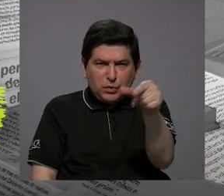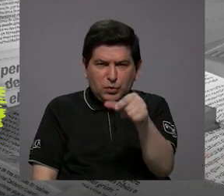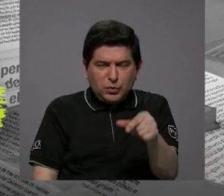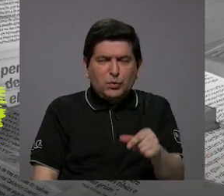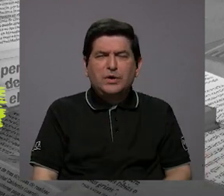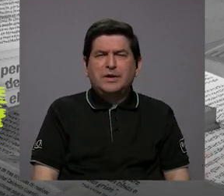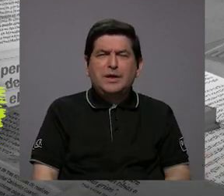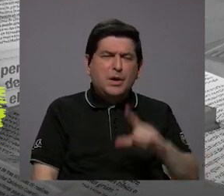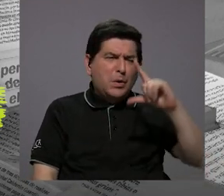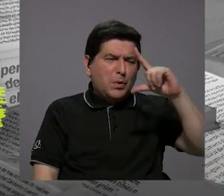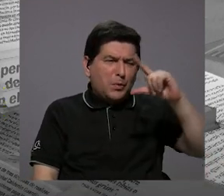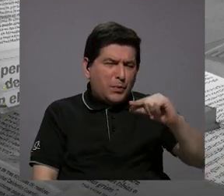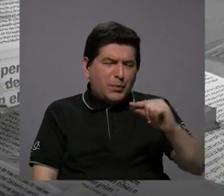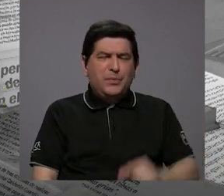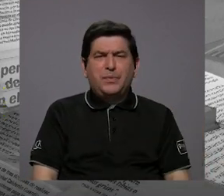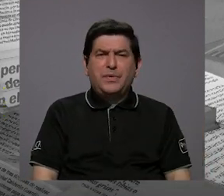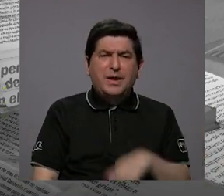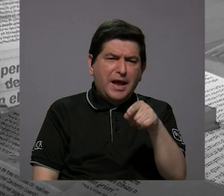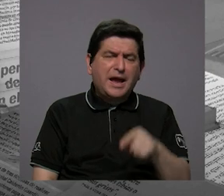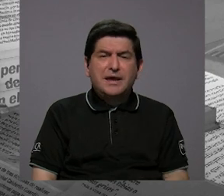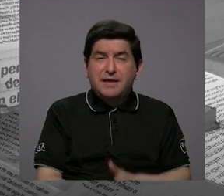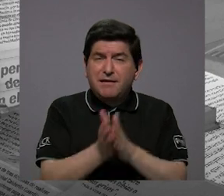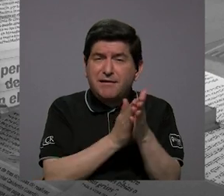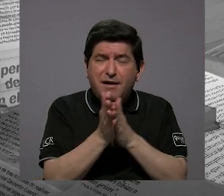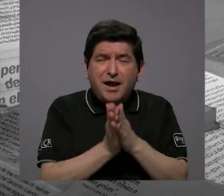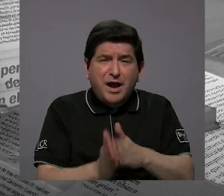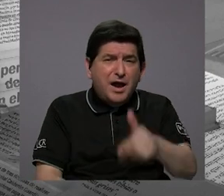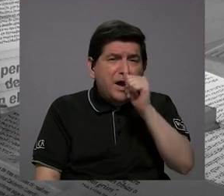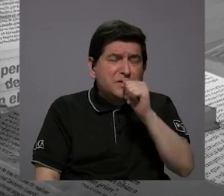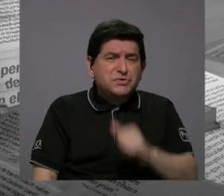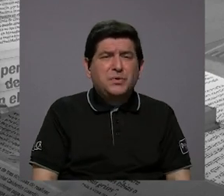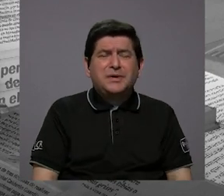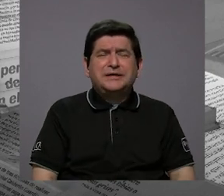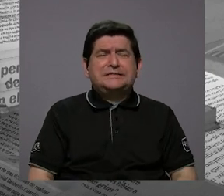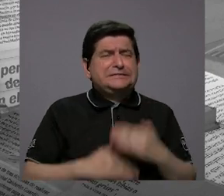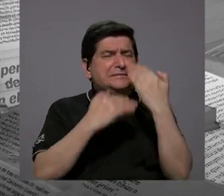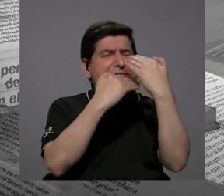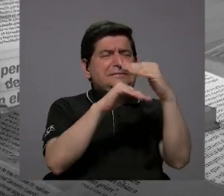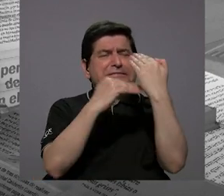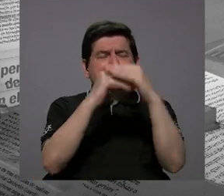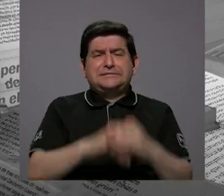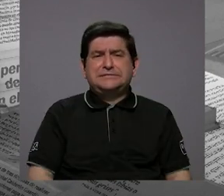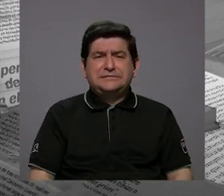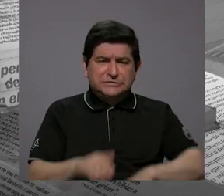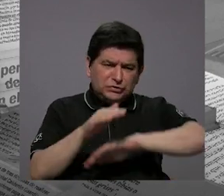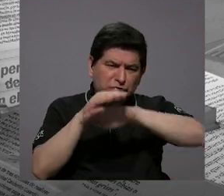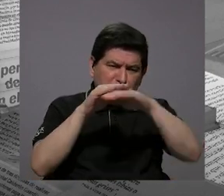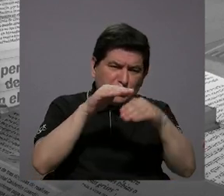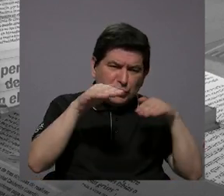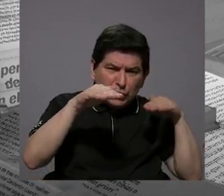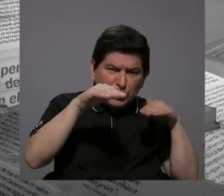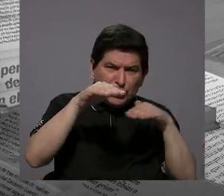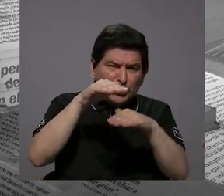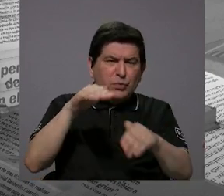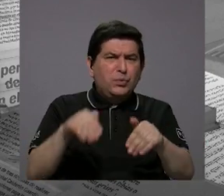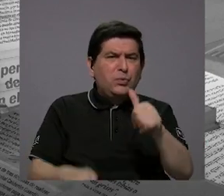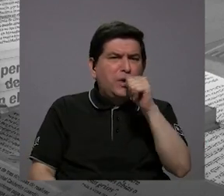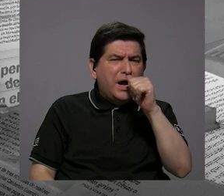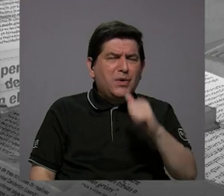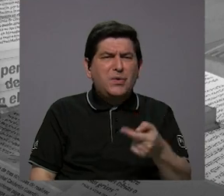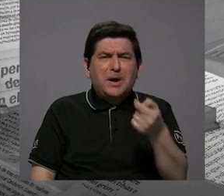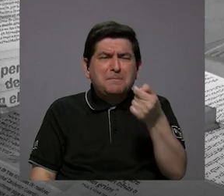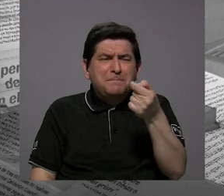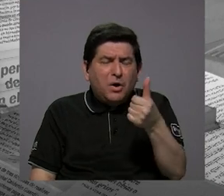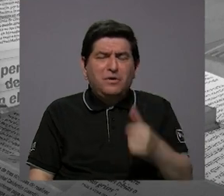hidrográficas pequeñitas que tienen una capacidad de captar agua, precipitación limitada, acuíferos muy reducidos y